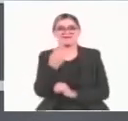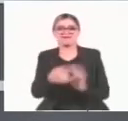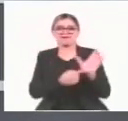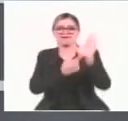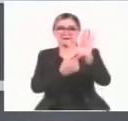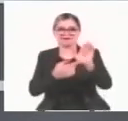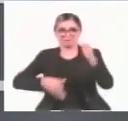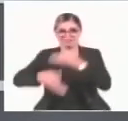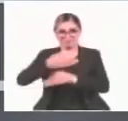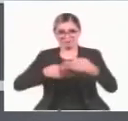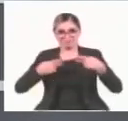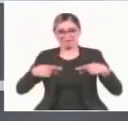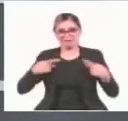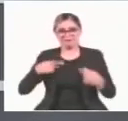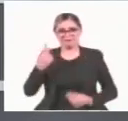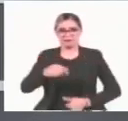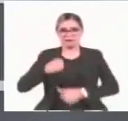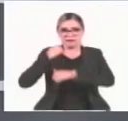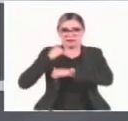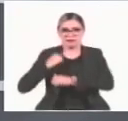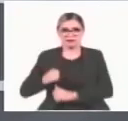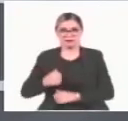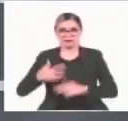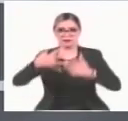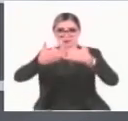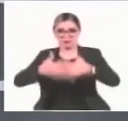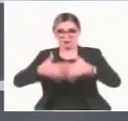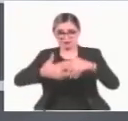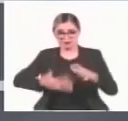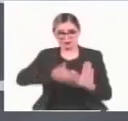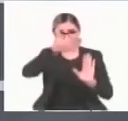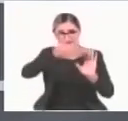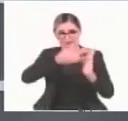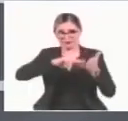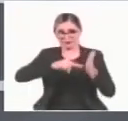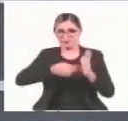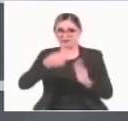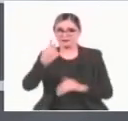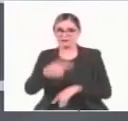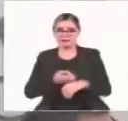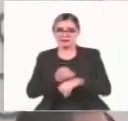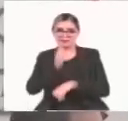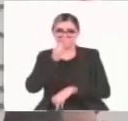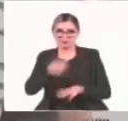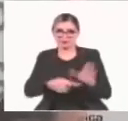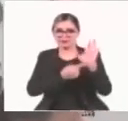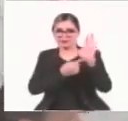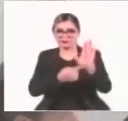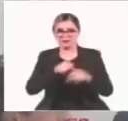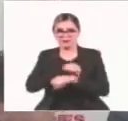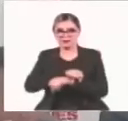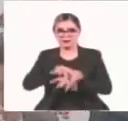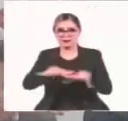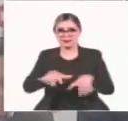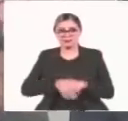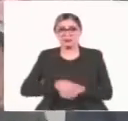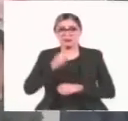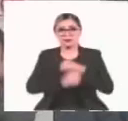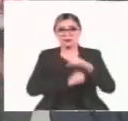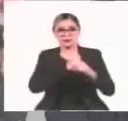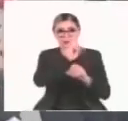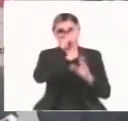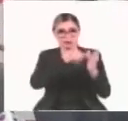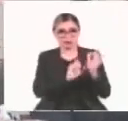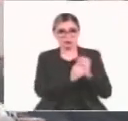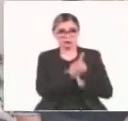conocer para las y los integrantes de la Cámara Mexicana de la Industria de la Construcción Delegación Jalisco. De 2021 a